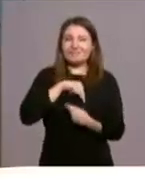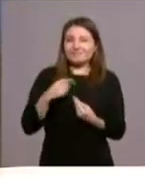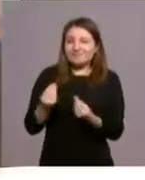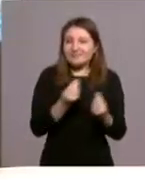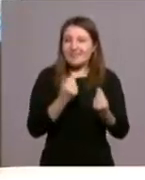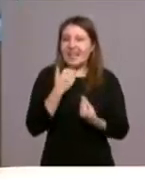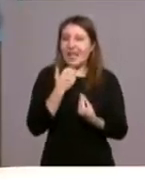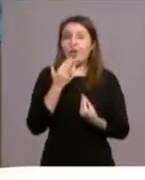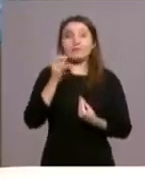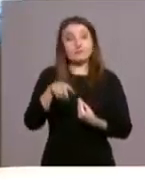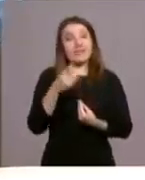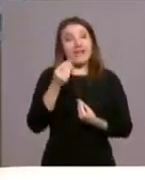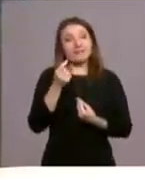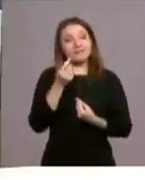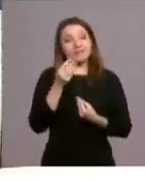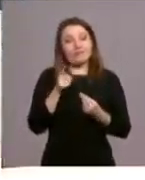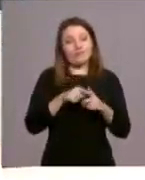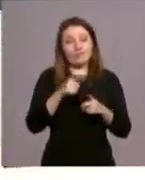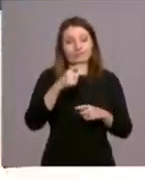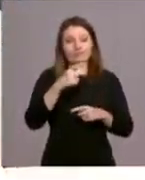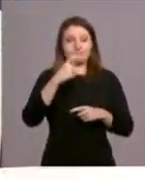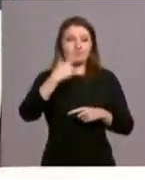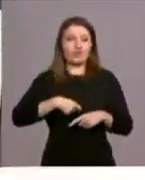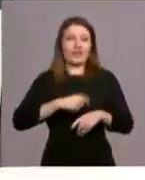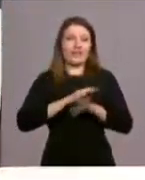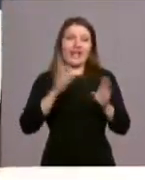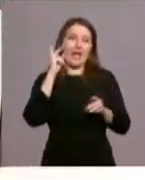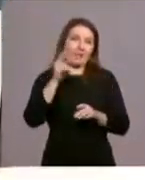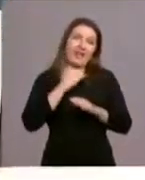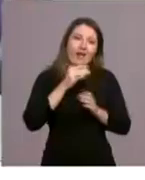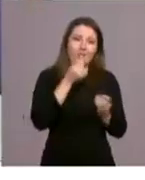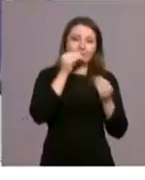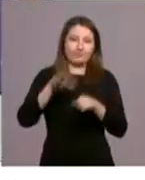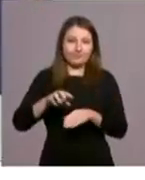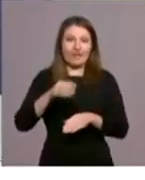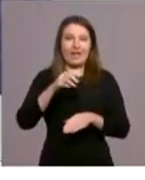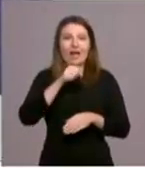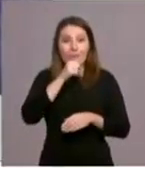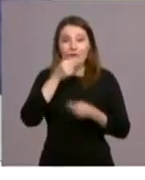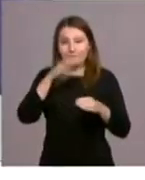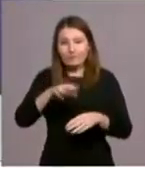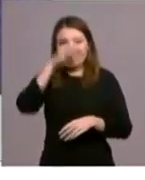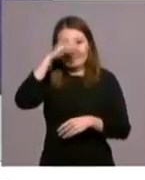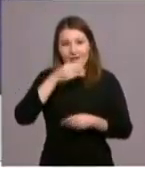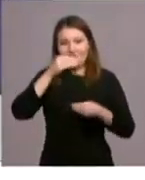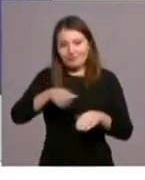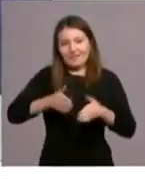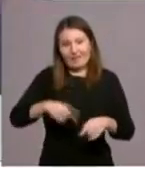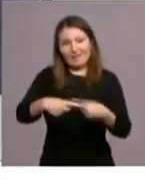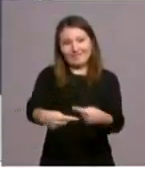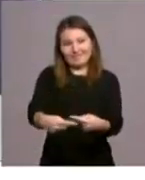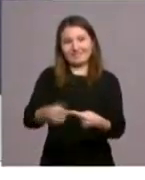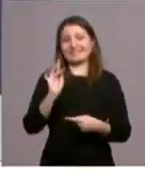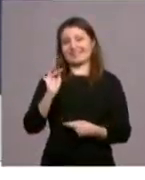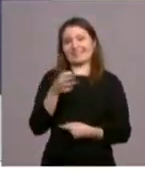pasos generacionales, empiezan nuevas generaciones también, para orgullo de abuelos y de padres. Sí, sí, sí. Eso es muy corriente,